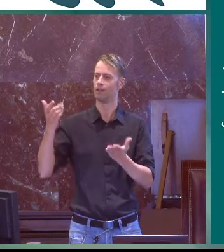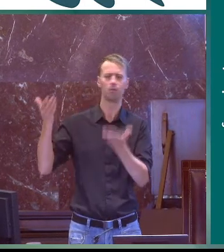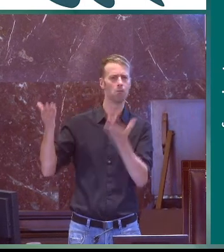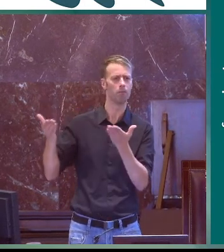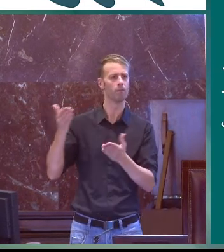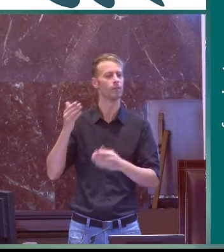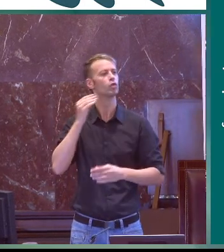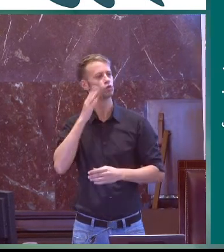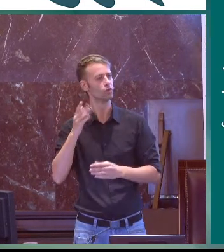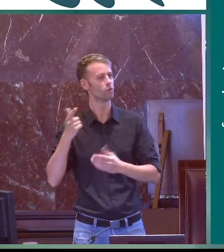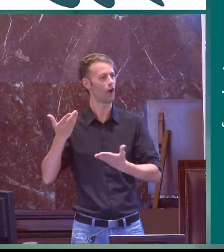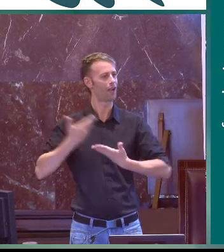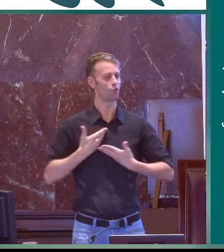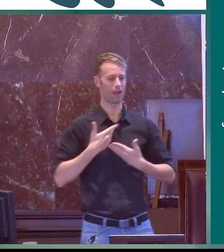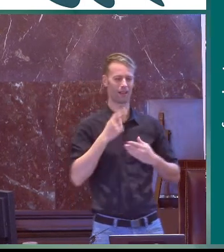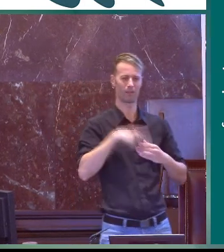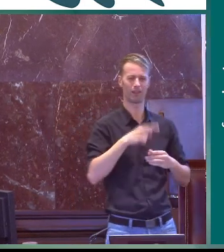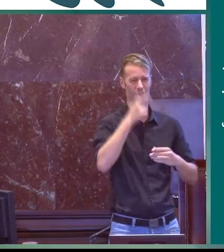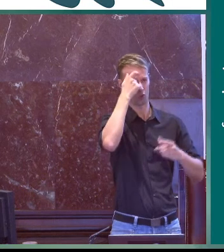y diversidad en la naturaleza